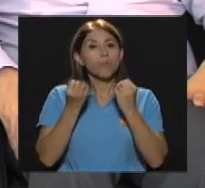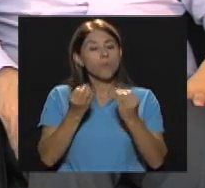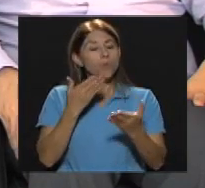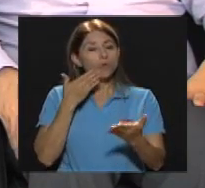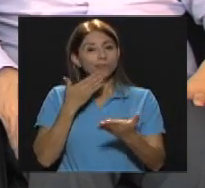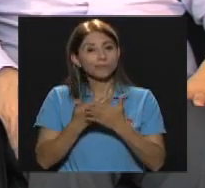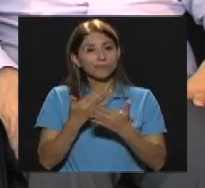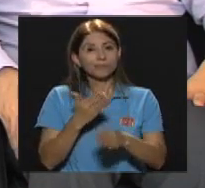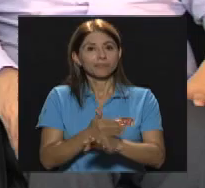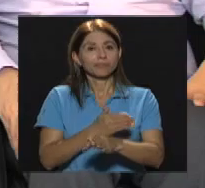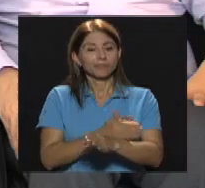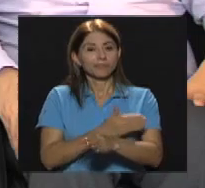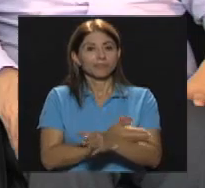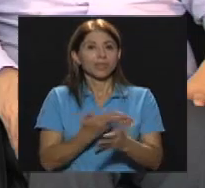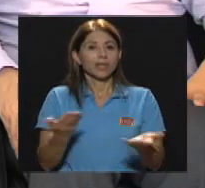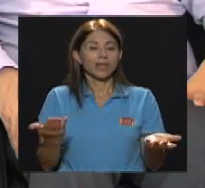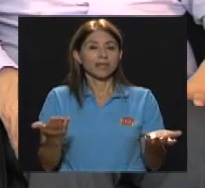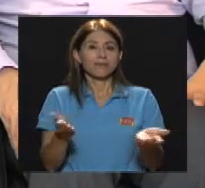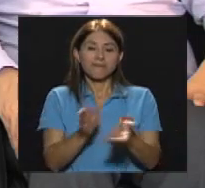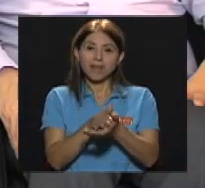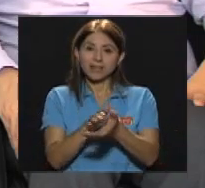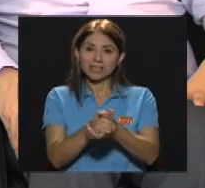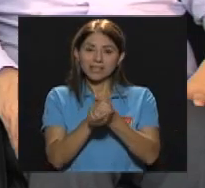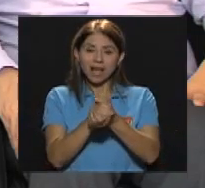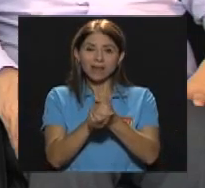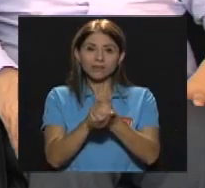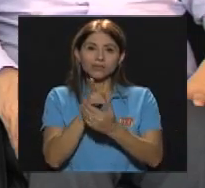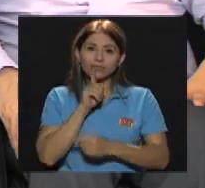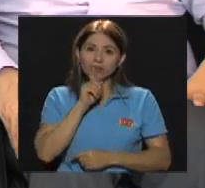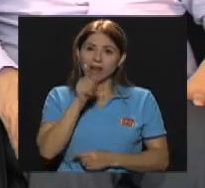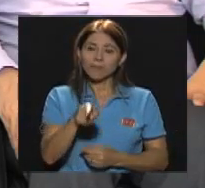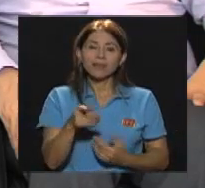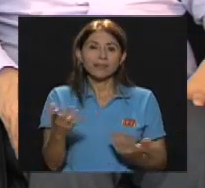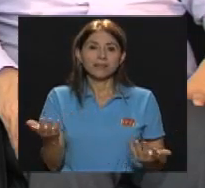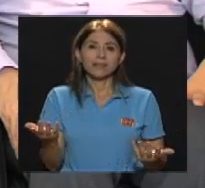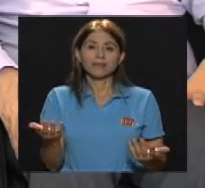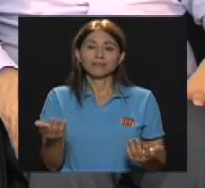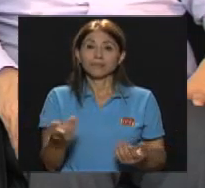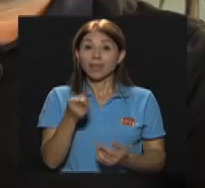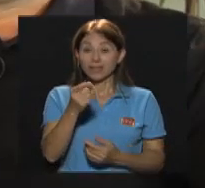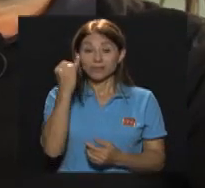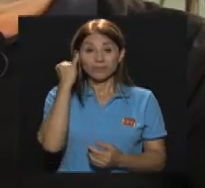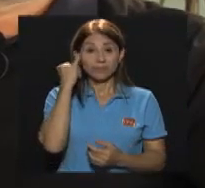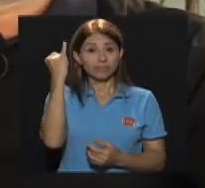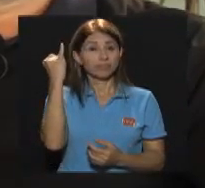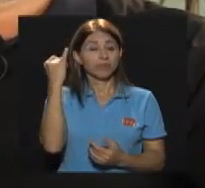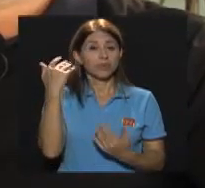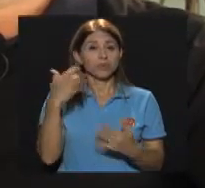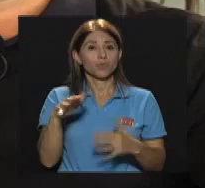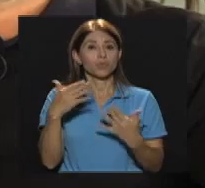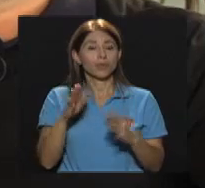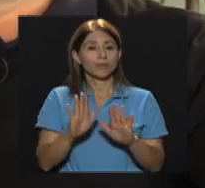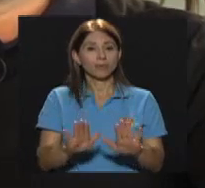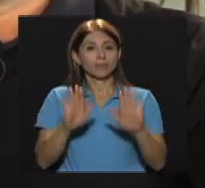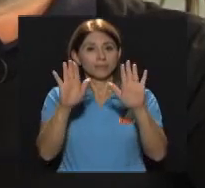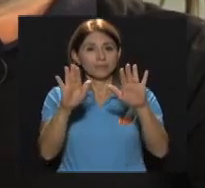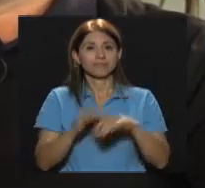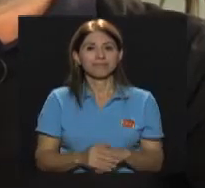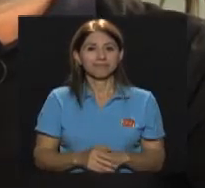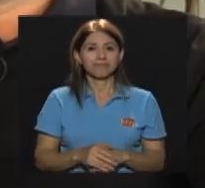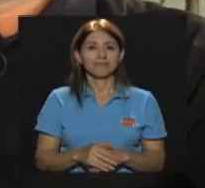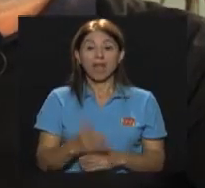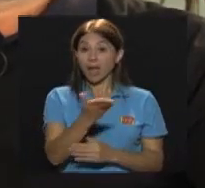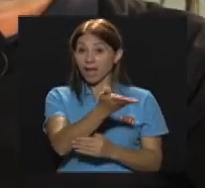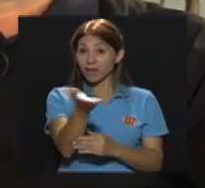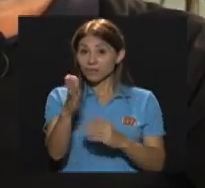Y felicitarlos Porque realmente Es una Una iniciativa Pues estupenda Y a ustedes En sus hogares Muchísimas